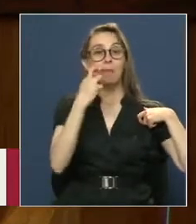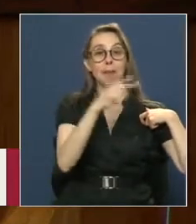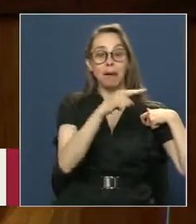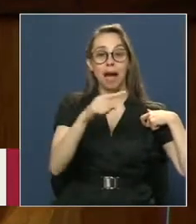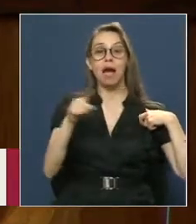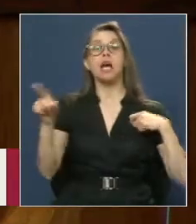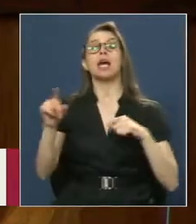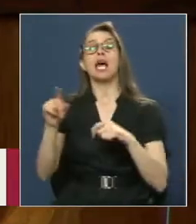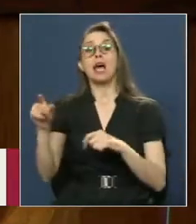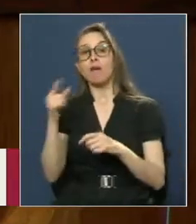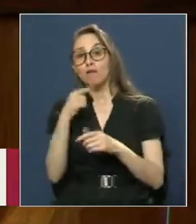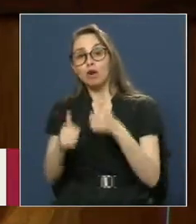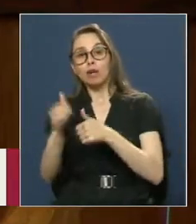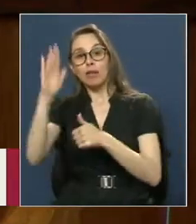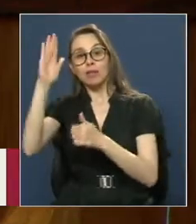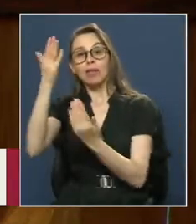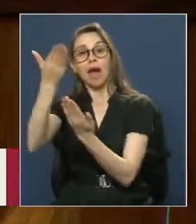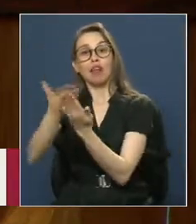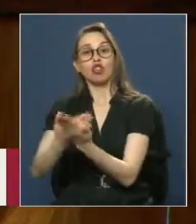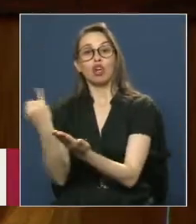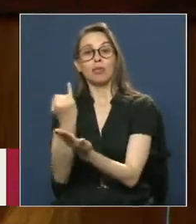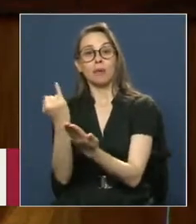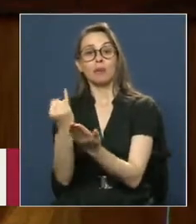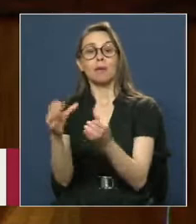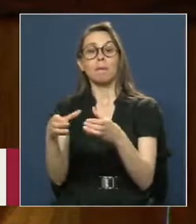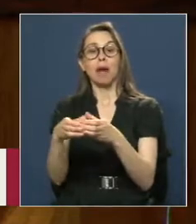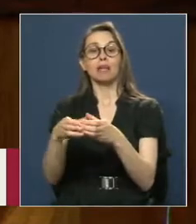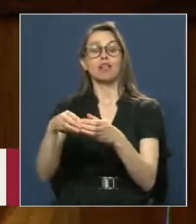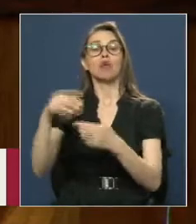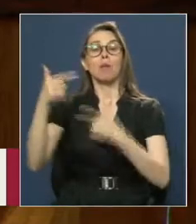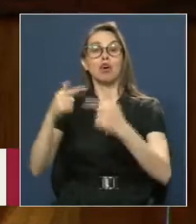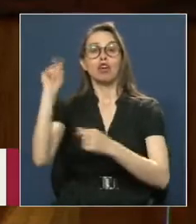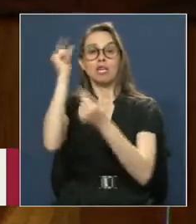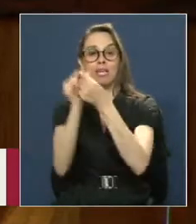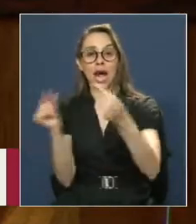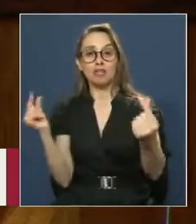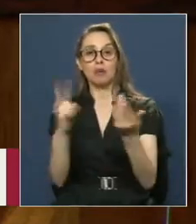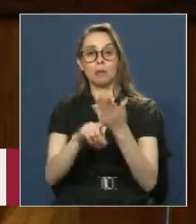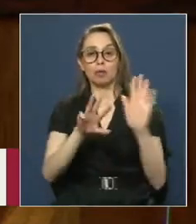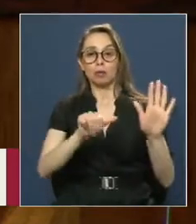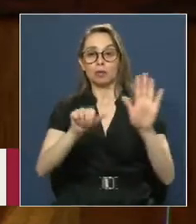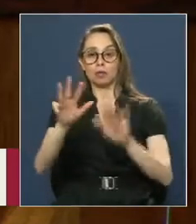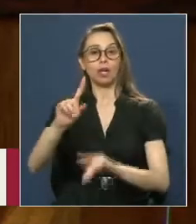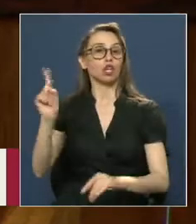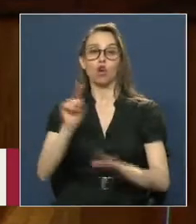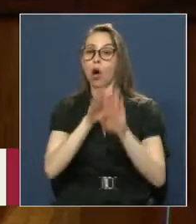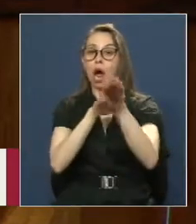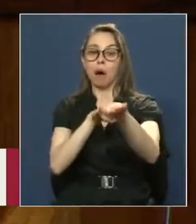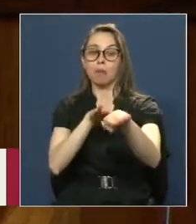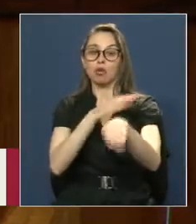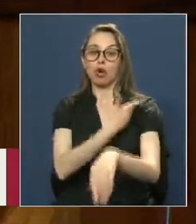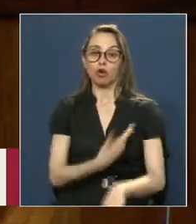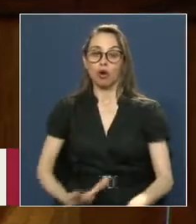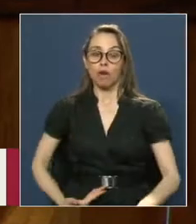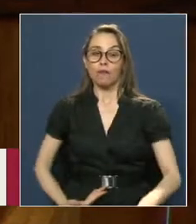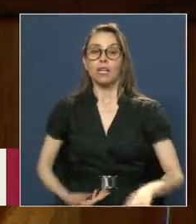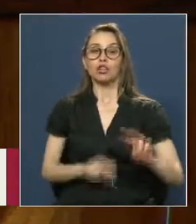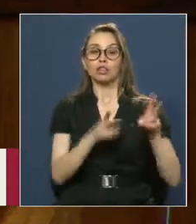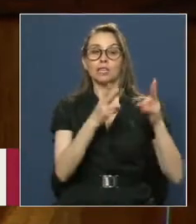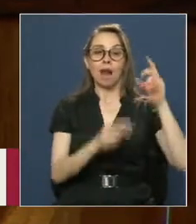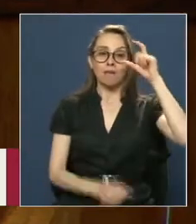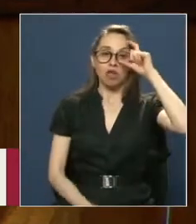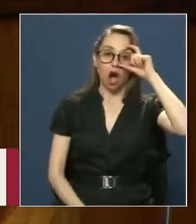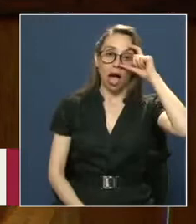independiente Una lista Del partido Nacional Hace 1969 No apoyó El gobierno De salvador Allende